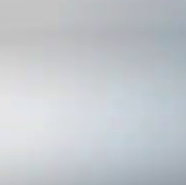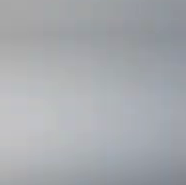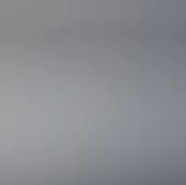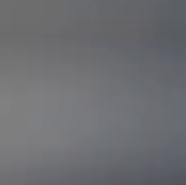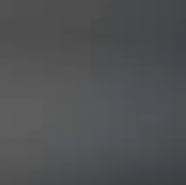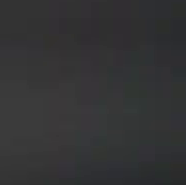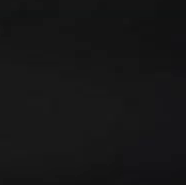Chau. Chau.